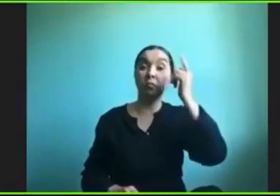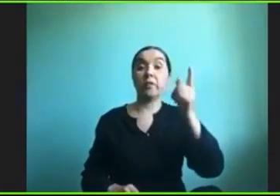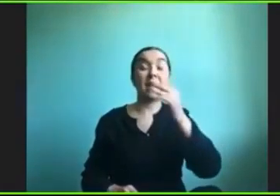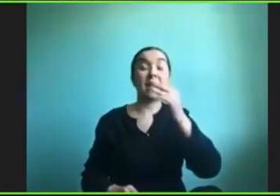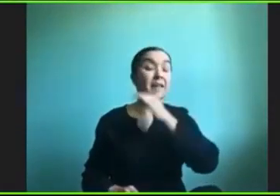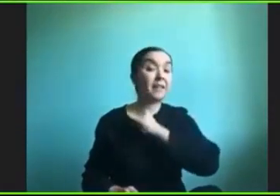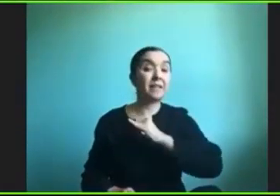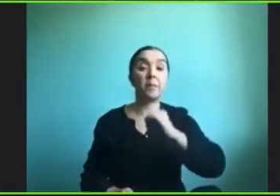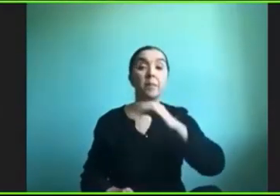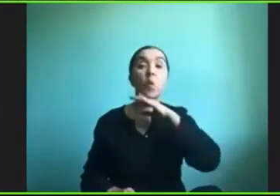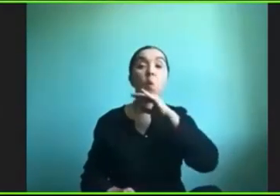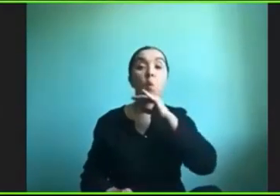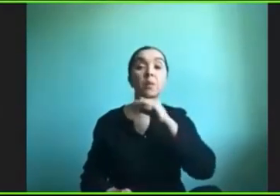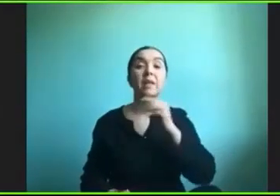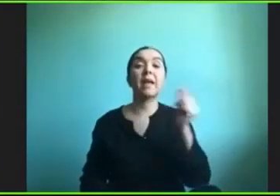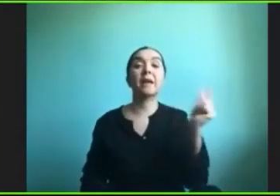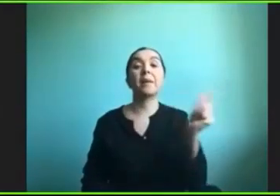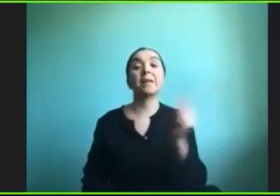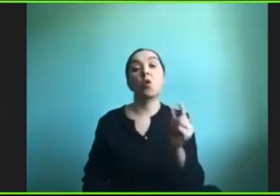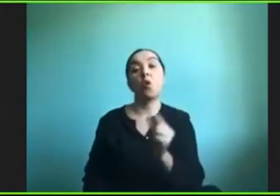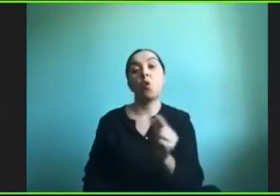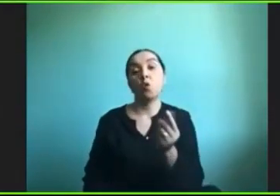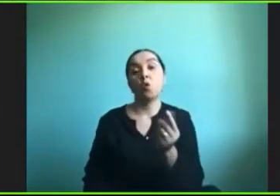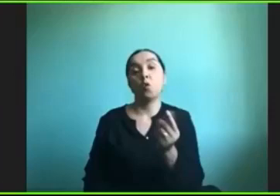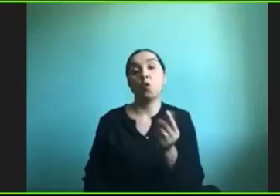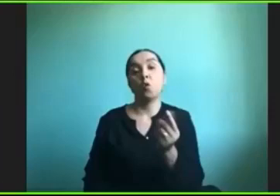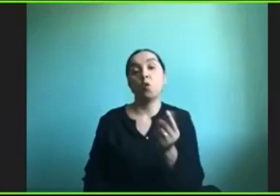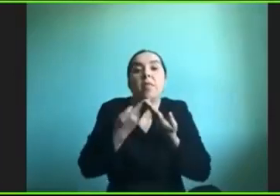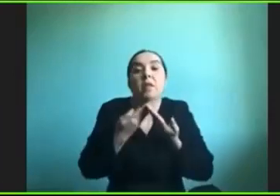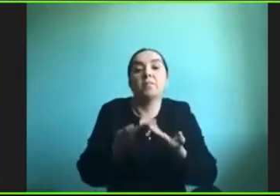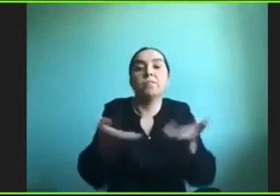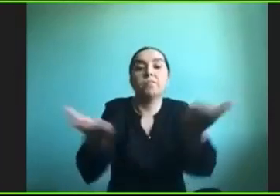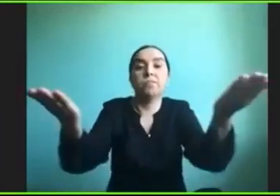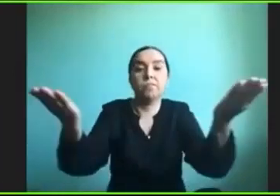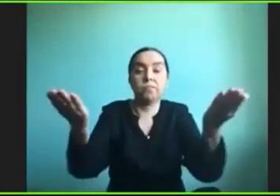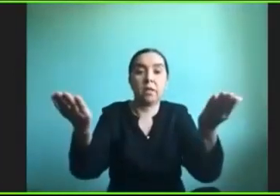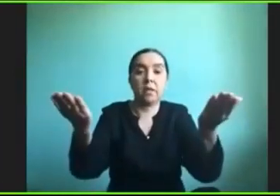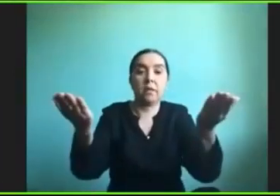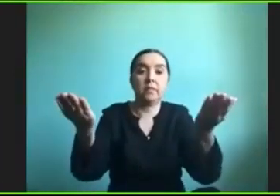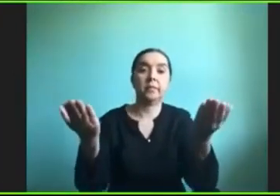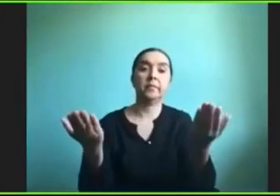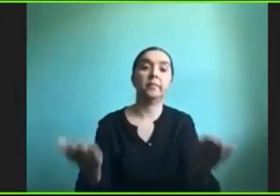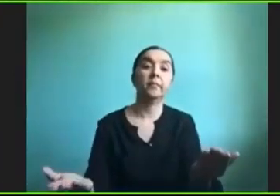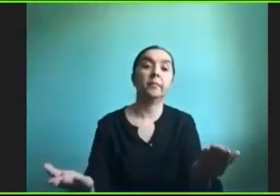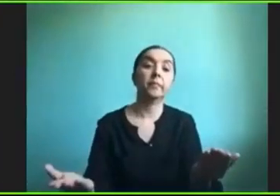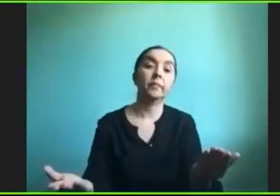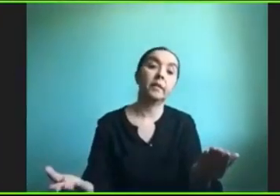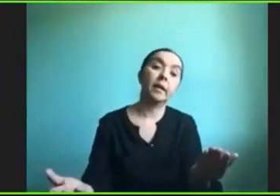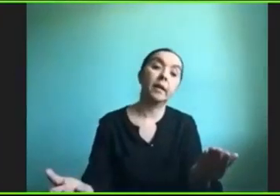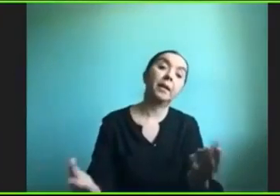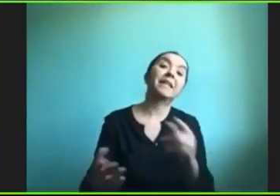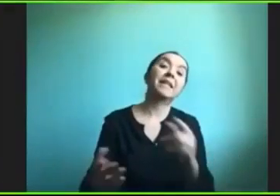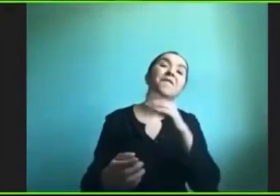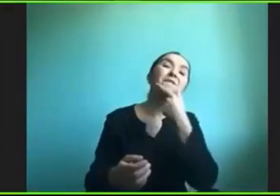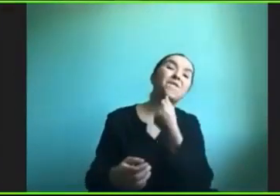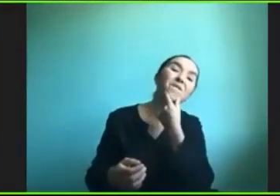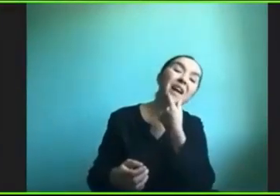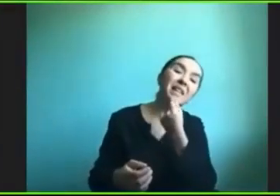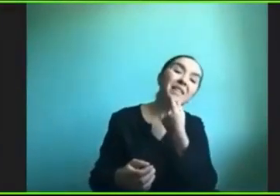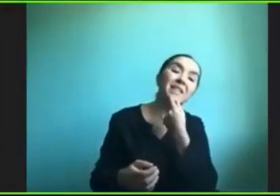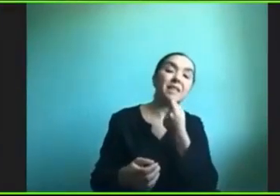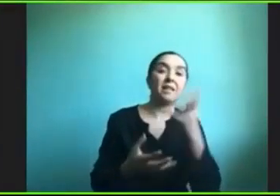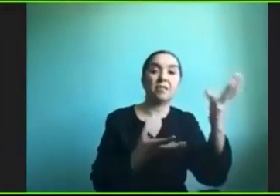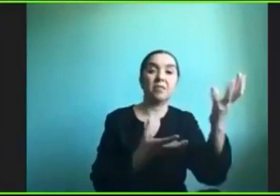coste que sean lo más accesibles posible tanto en adquirirlas como en el precio entonces